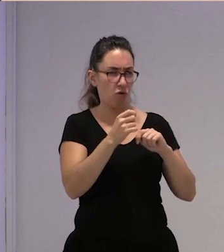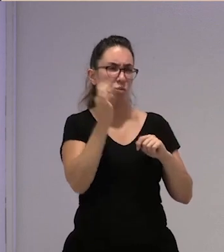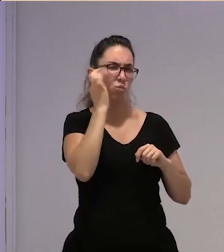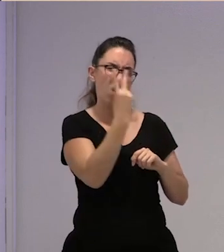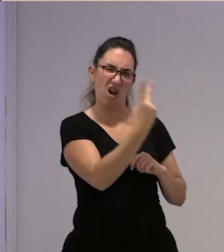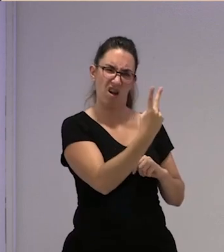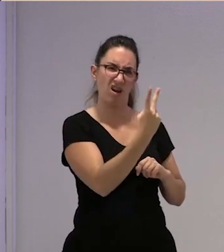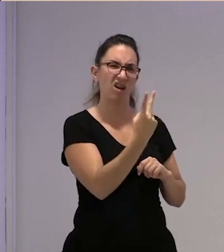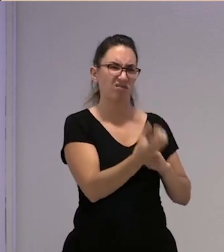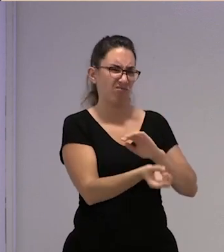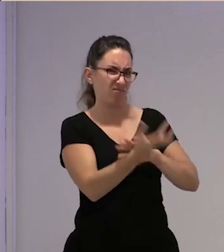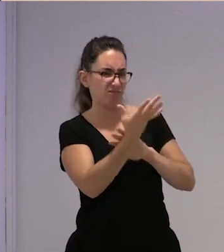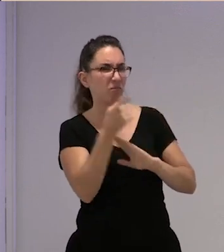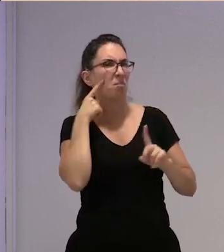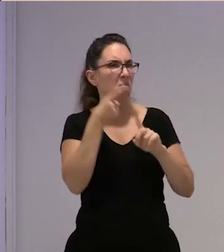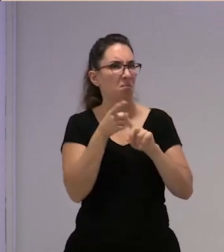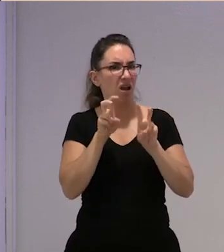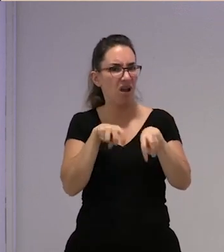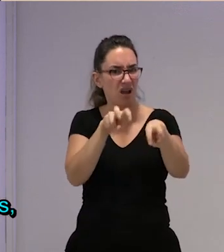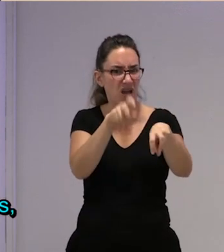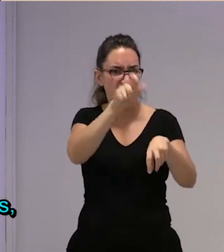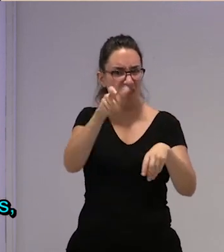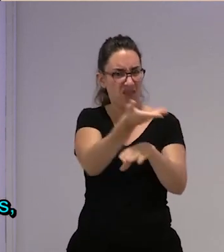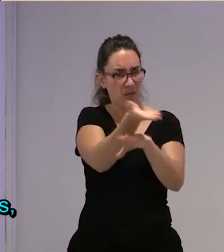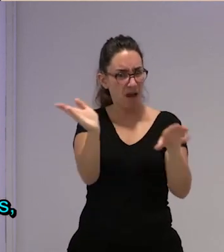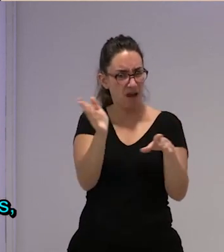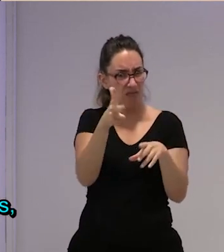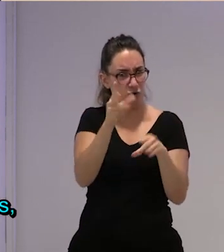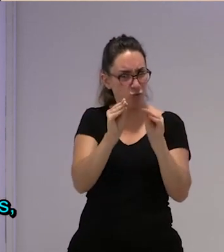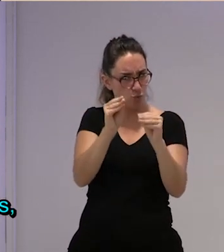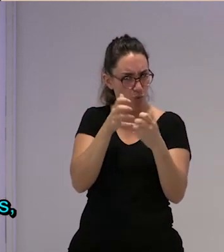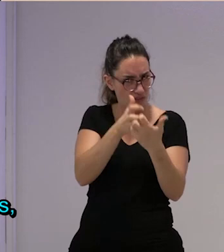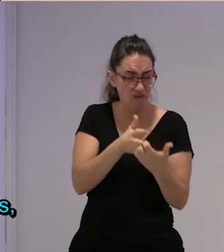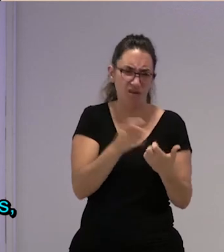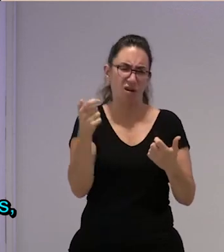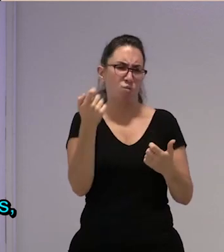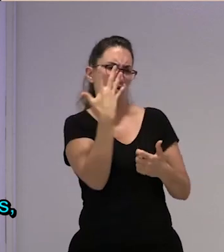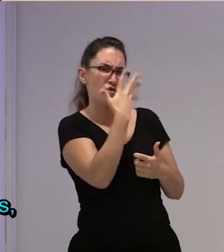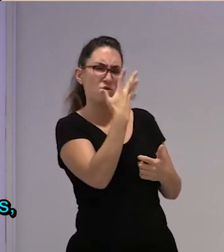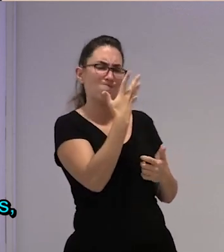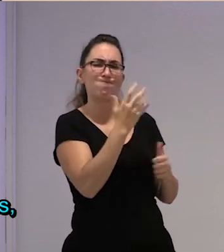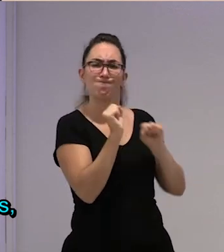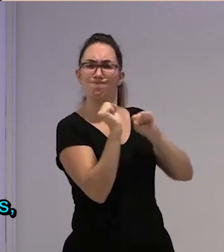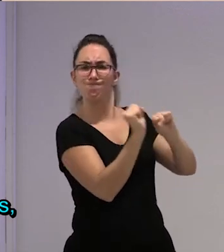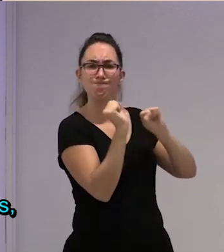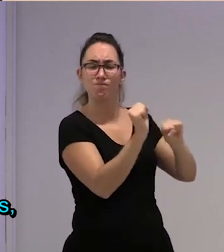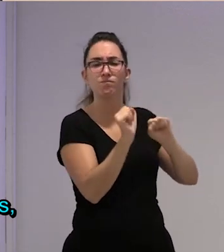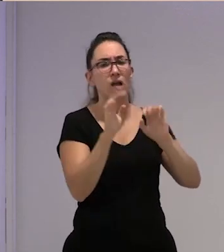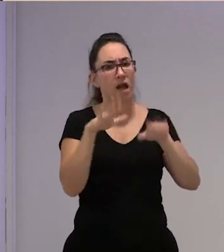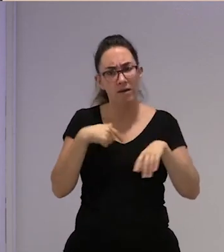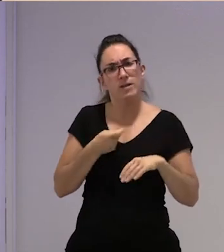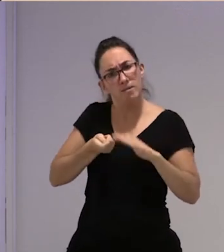para defender los derechos de los demás trabajadores pues no echaban los papeles para atrás hasta que ya no consiguieron